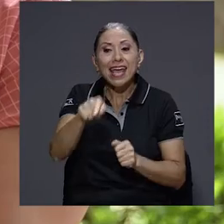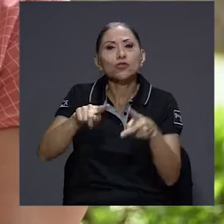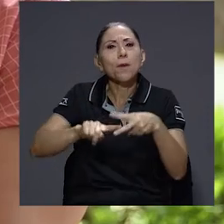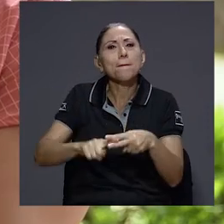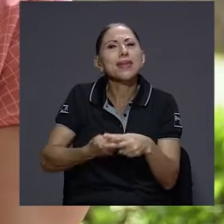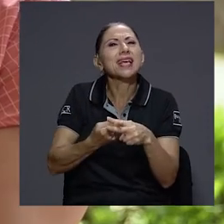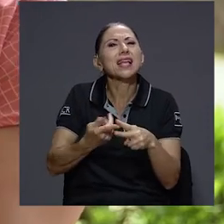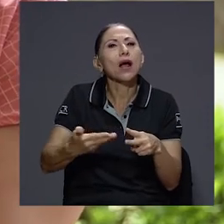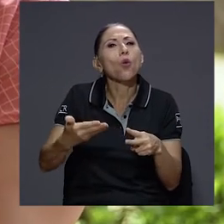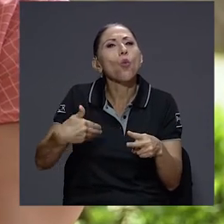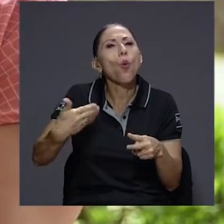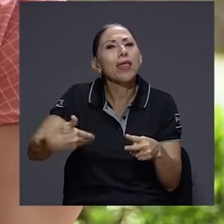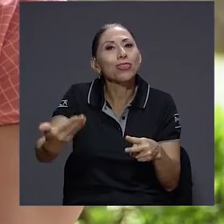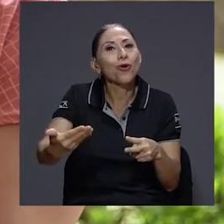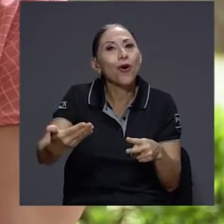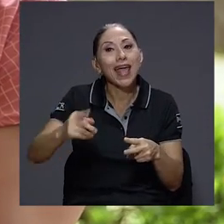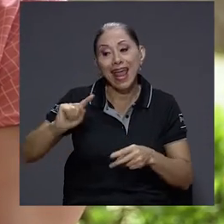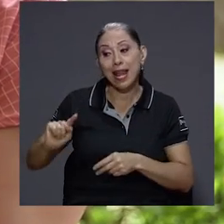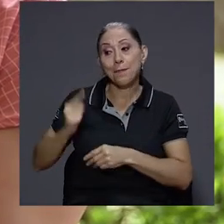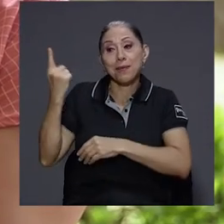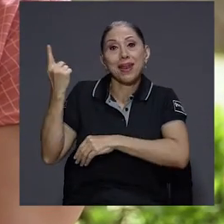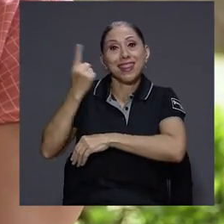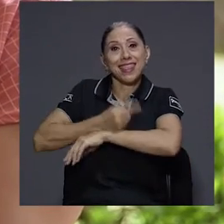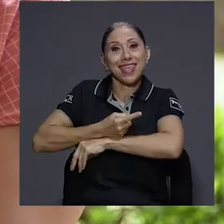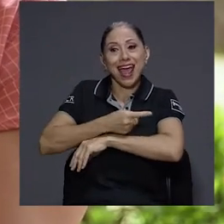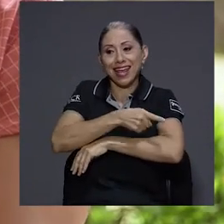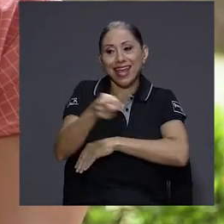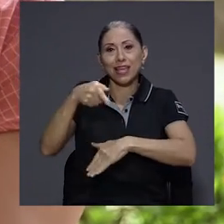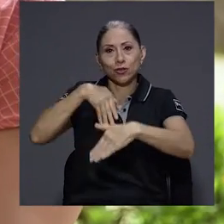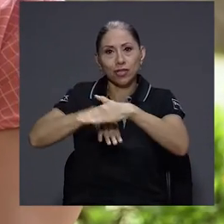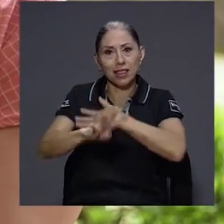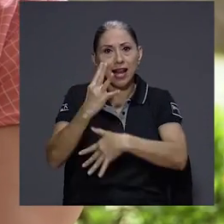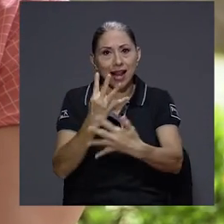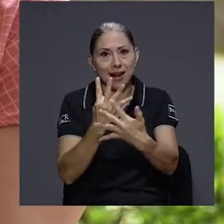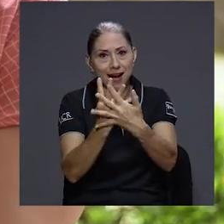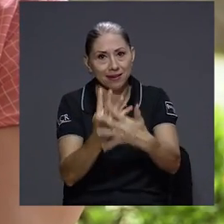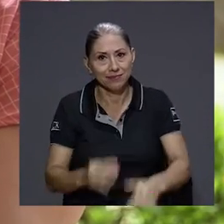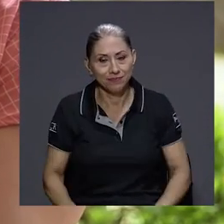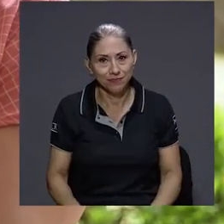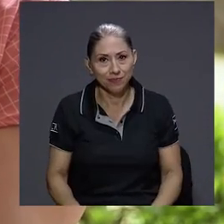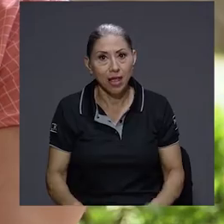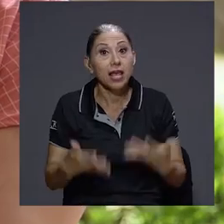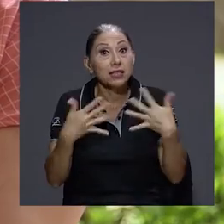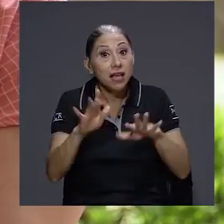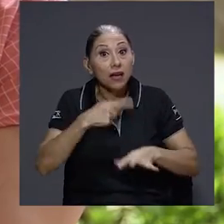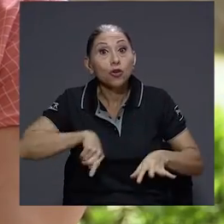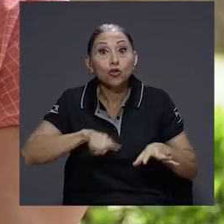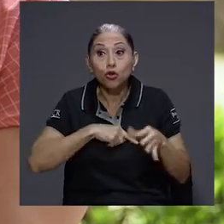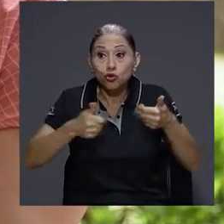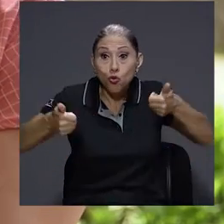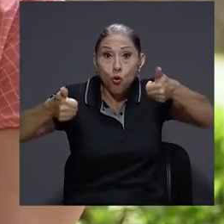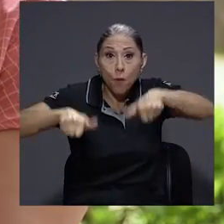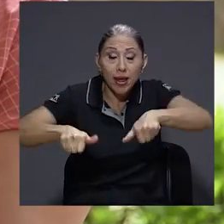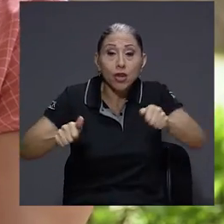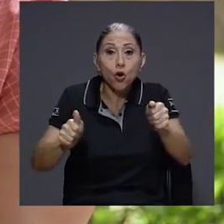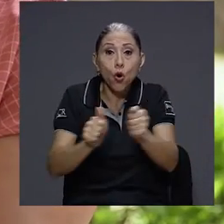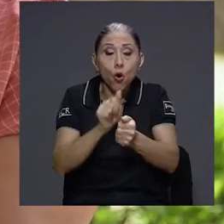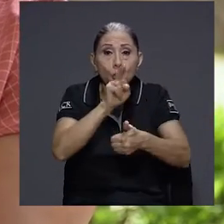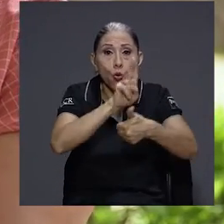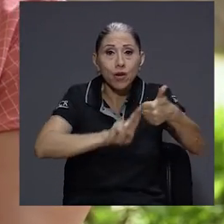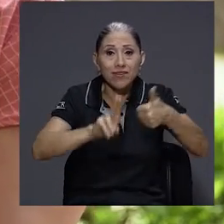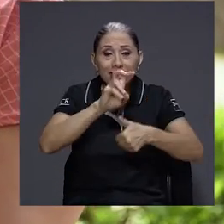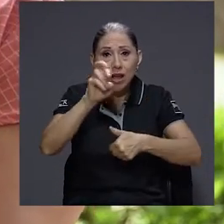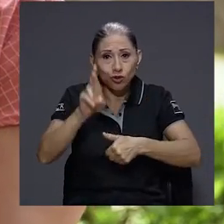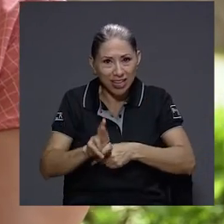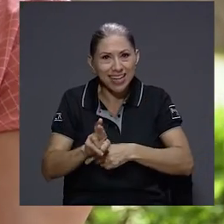que ingresa la persona a un centro penitenciario. Después de los enlaces que nosotros tuvimos, nosotros tenemos un convenio macro con la